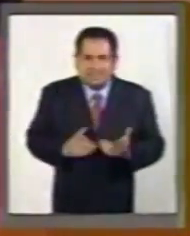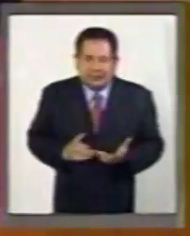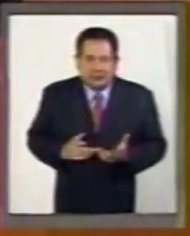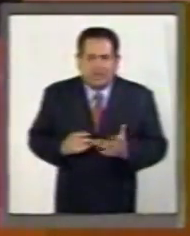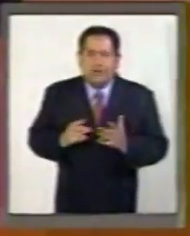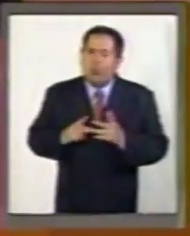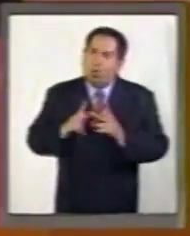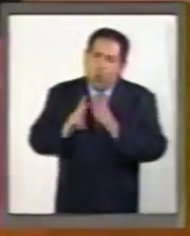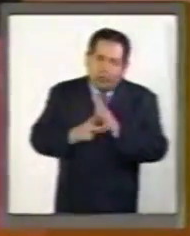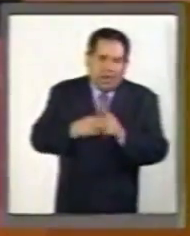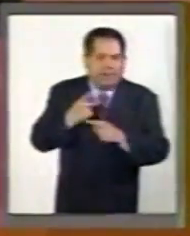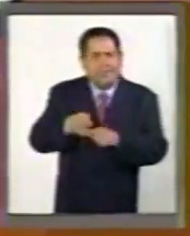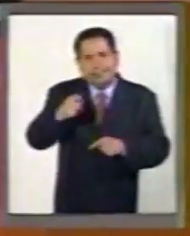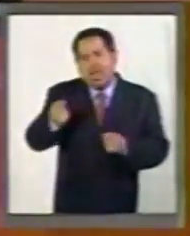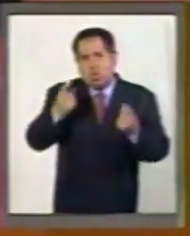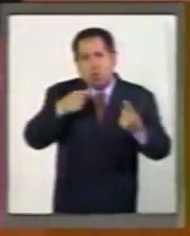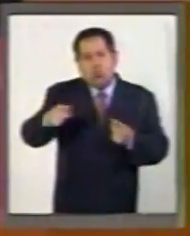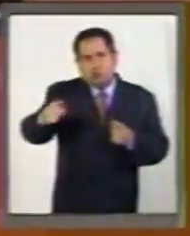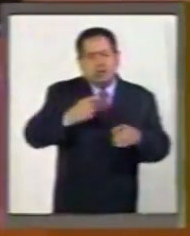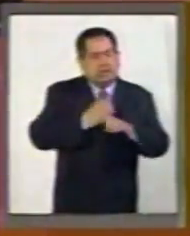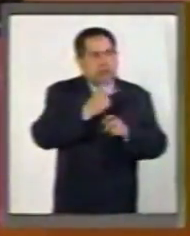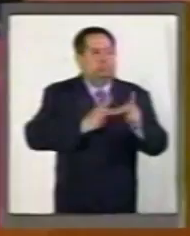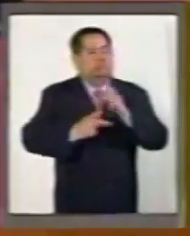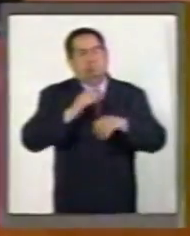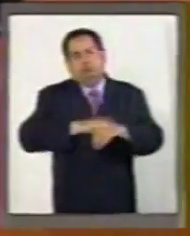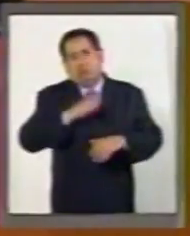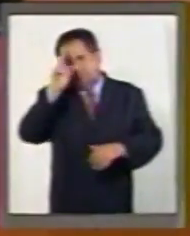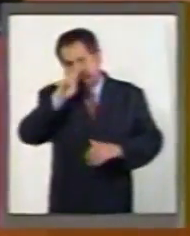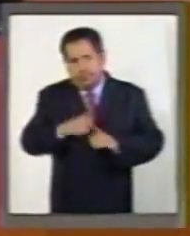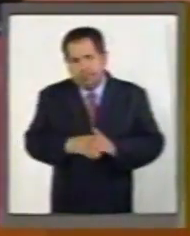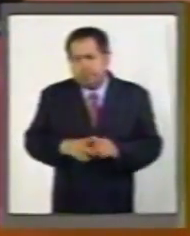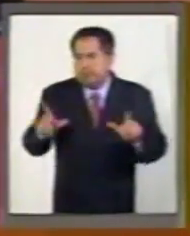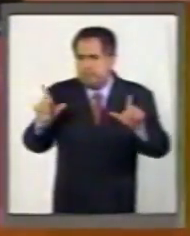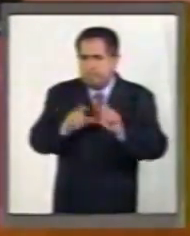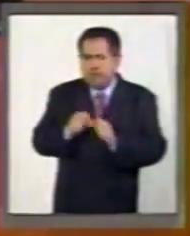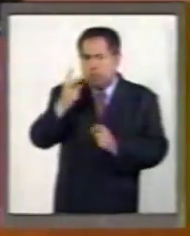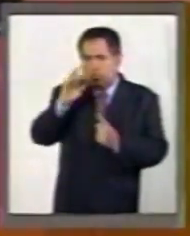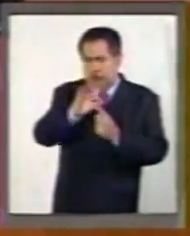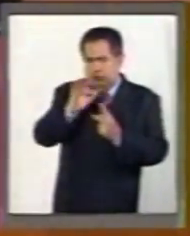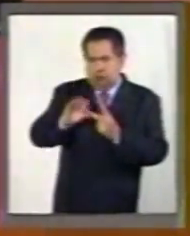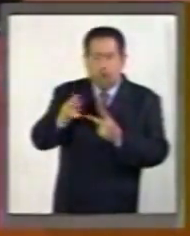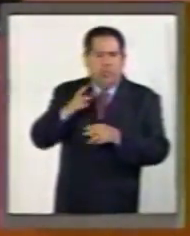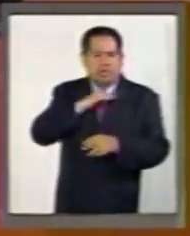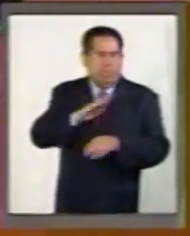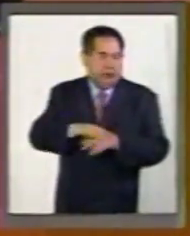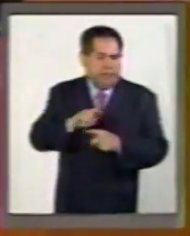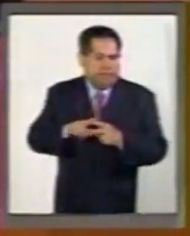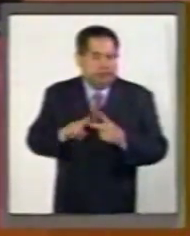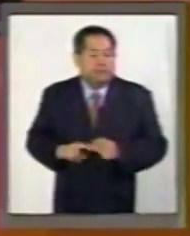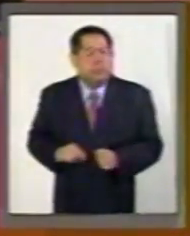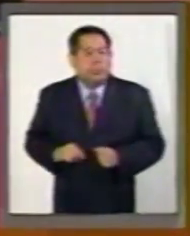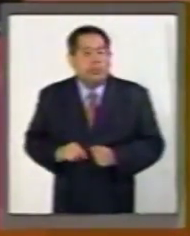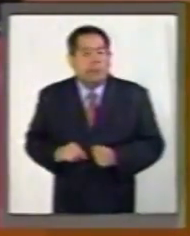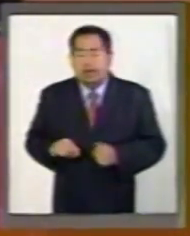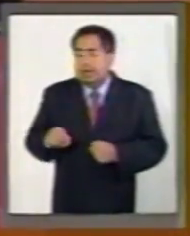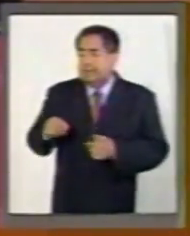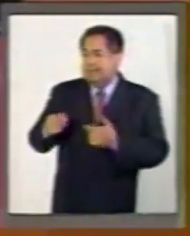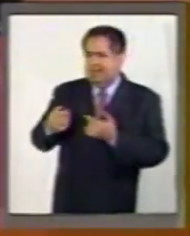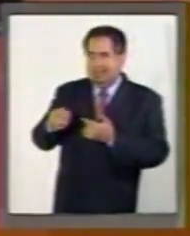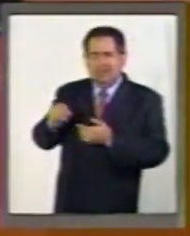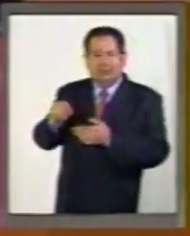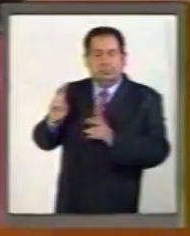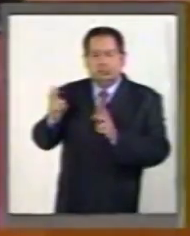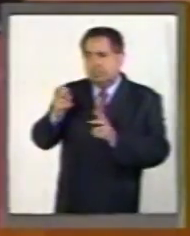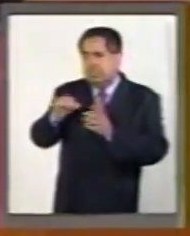volvieron a sobreendeudar las entidades. Termino con dos asuntos muy rápidos. El Centro Espinosa Iglesias,